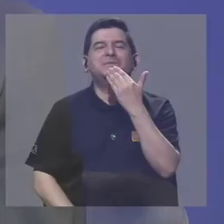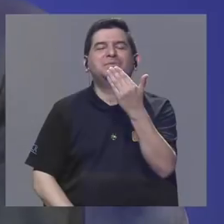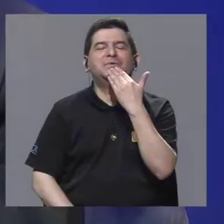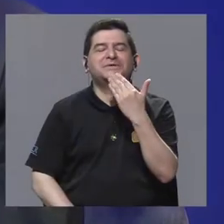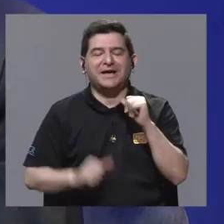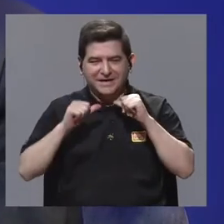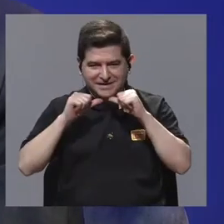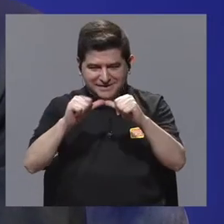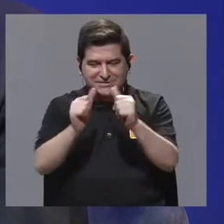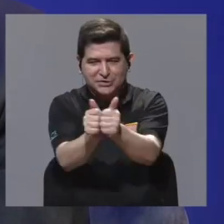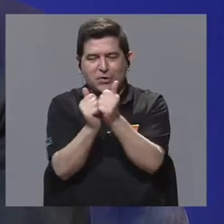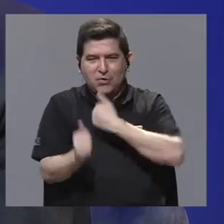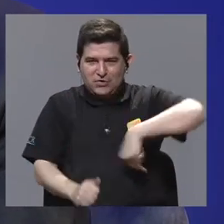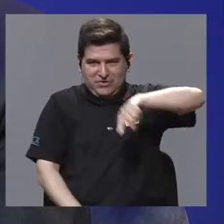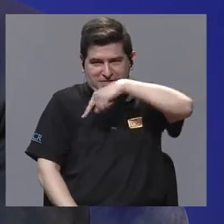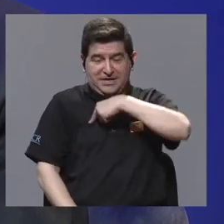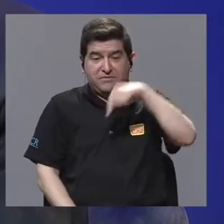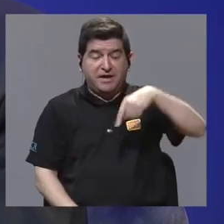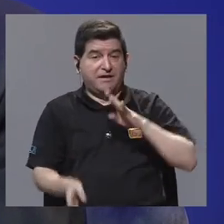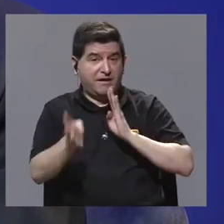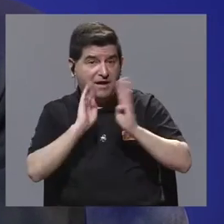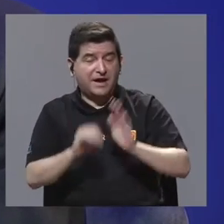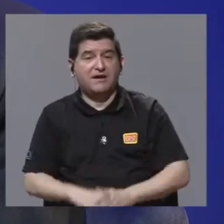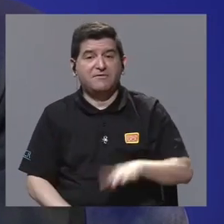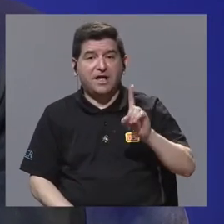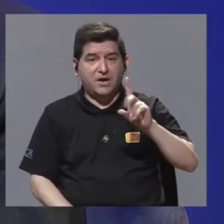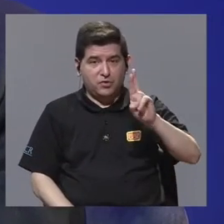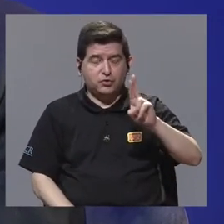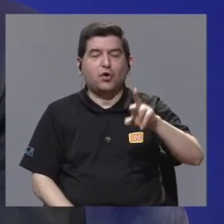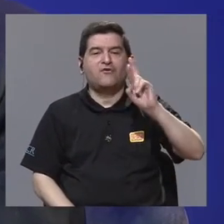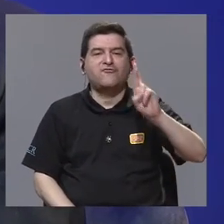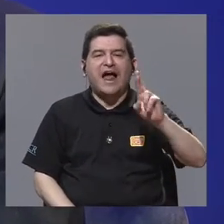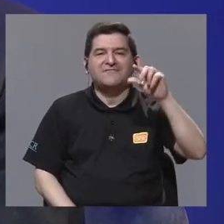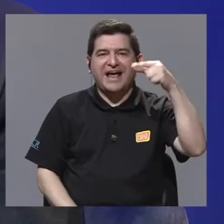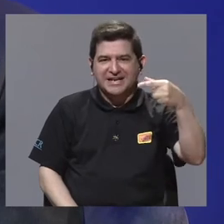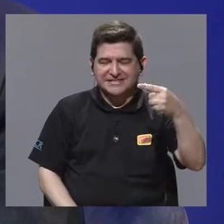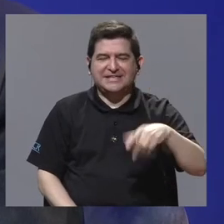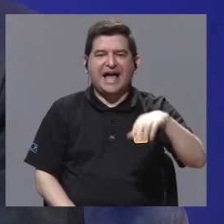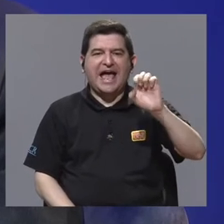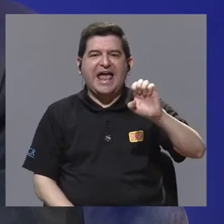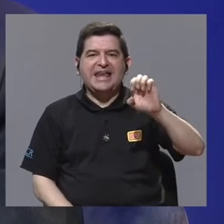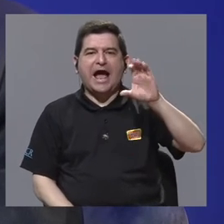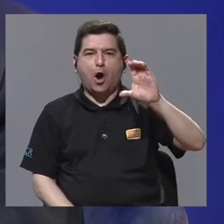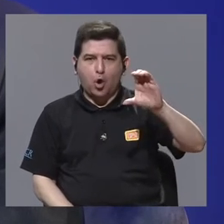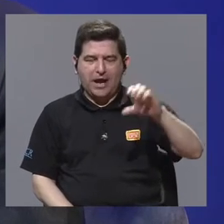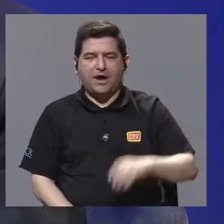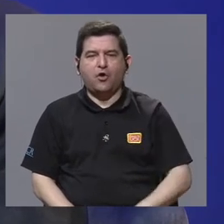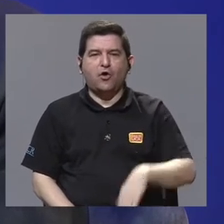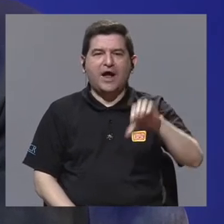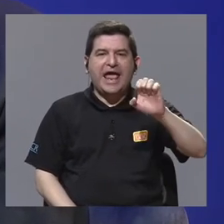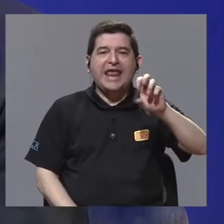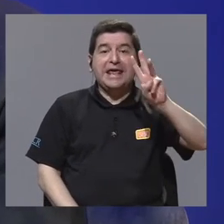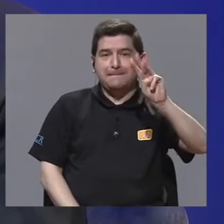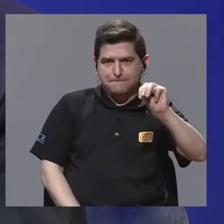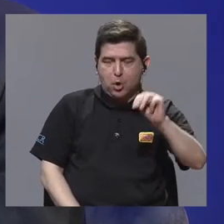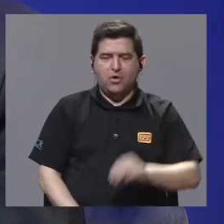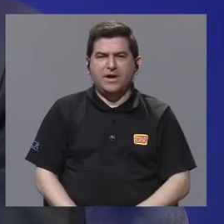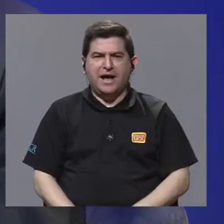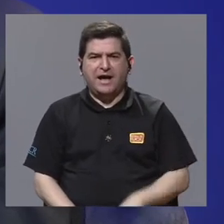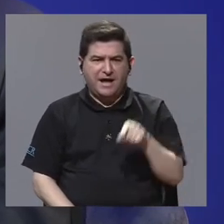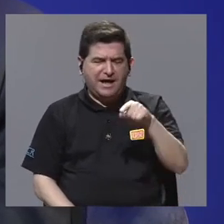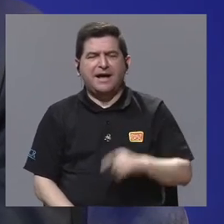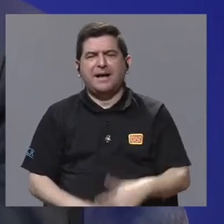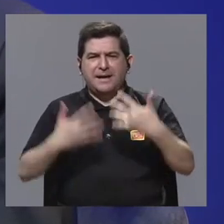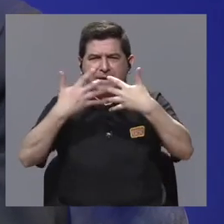Muchas gracias por continuar con nosotros. Estamos hablando con los doctores Ralf García, Elian Conejo, Eric Mora